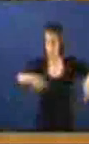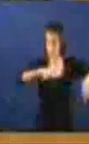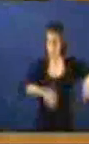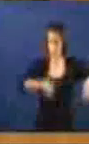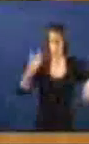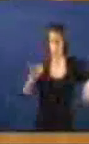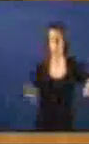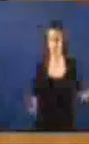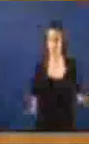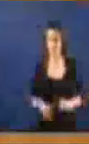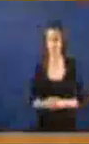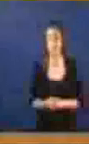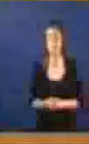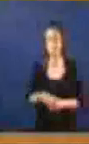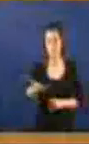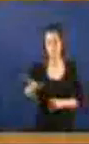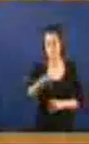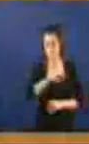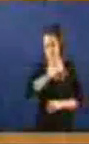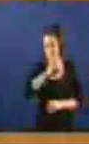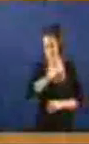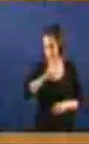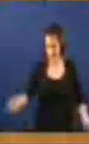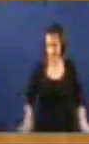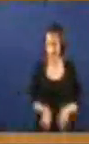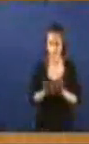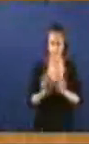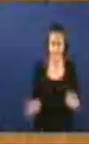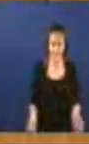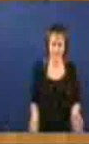indignos De momento Si señor Mal que lle espese